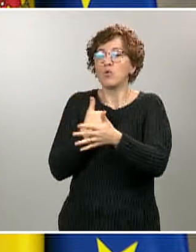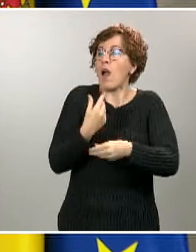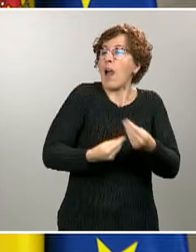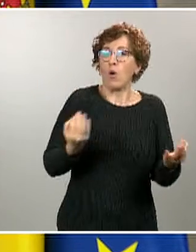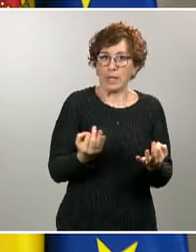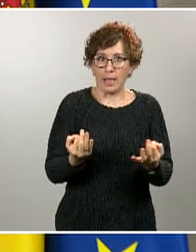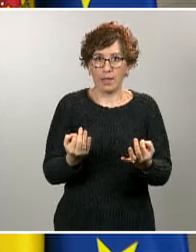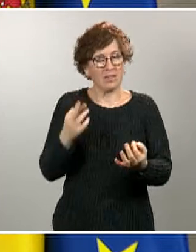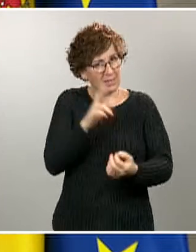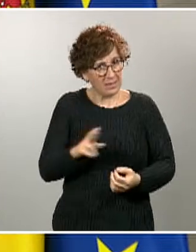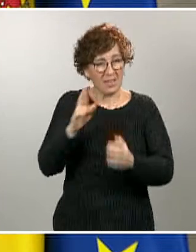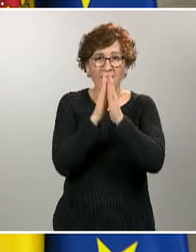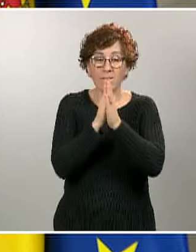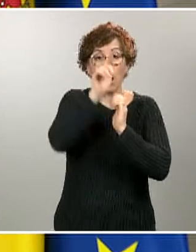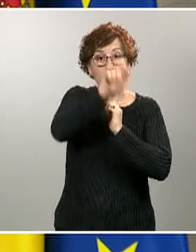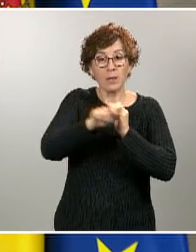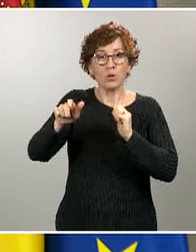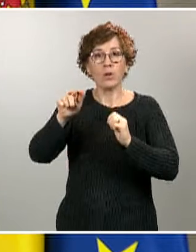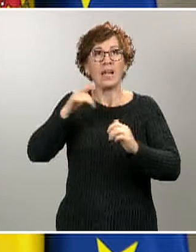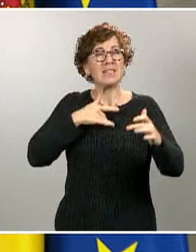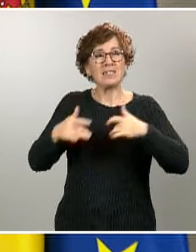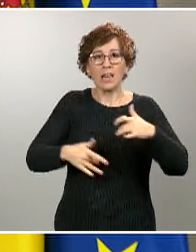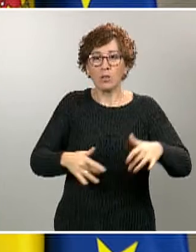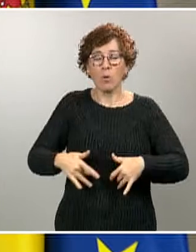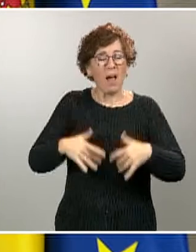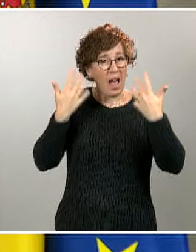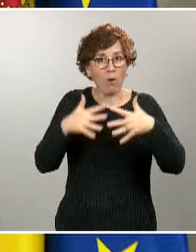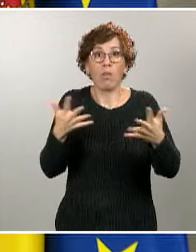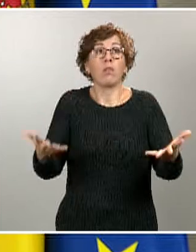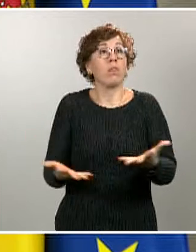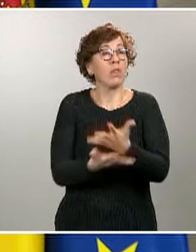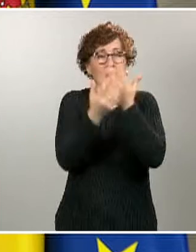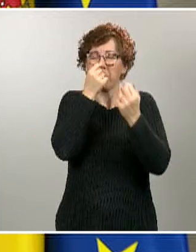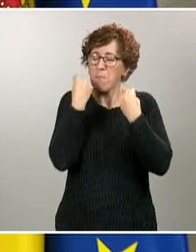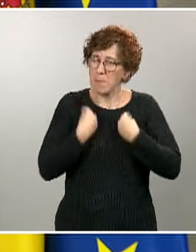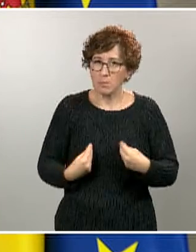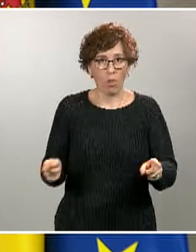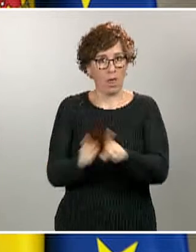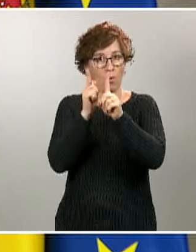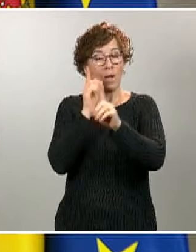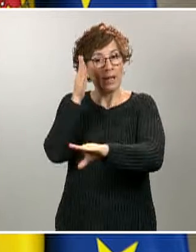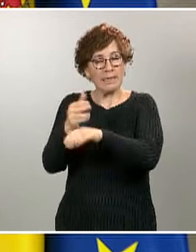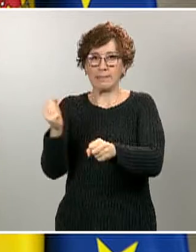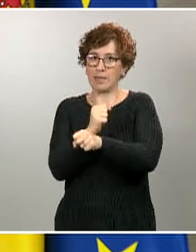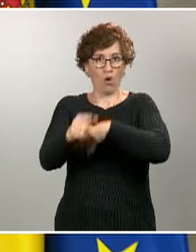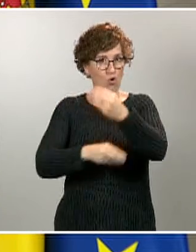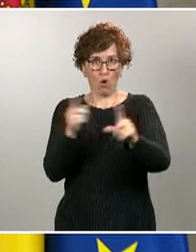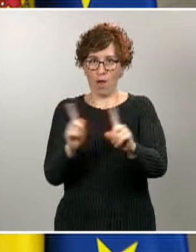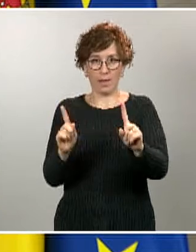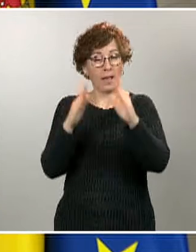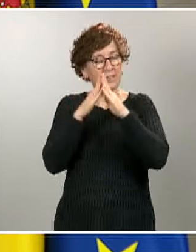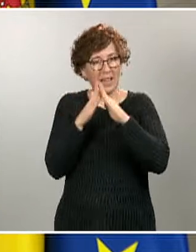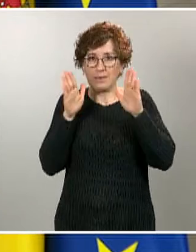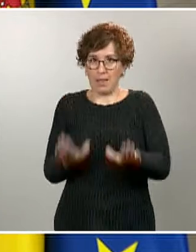sintomatología, aunque sea sintomatología leve, no debe acudir al trabajo. Debe permanecer en su domicilio y contactar